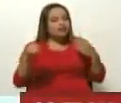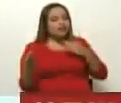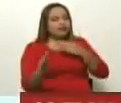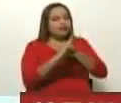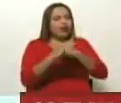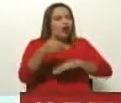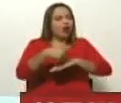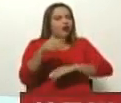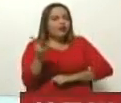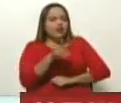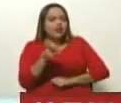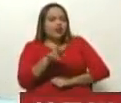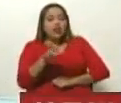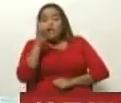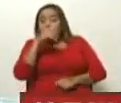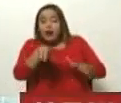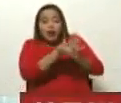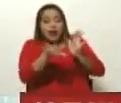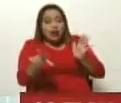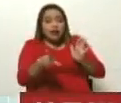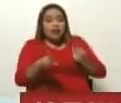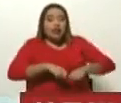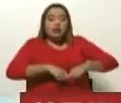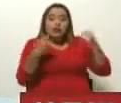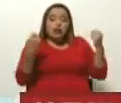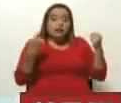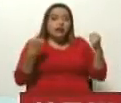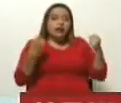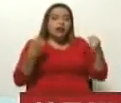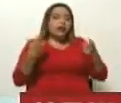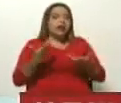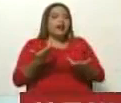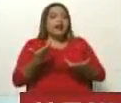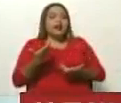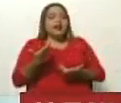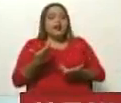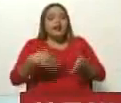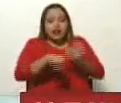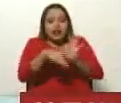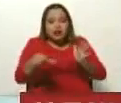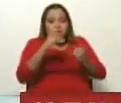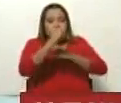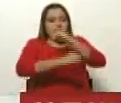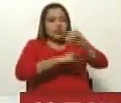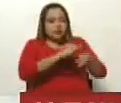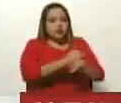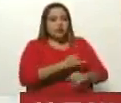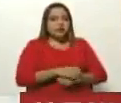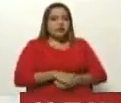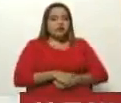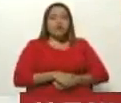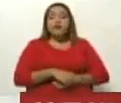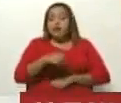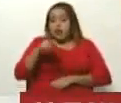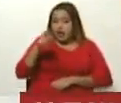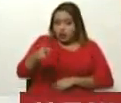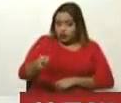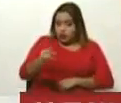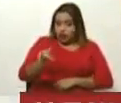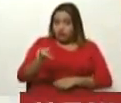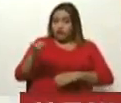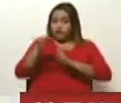coercitivas que son ilegales y que rompen la lógica del derecho internacional. Eso como parte de las medidas